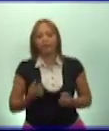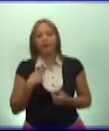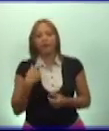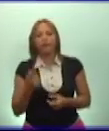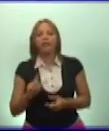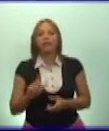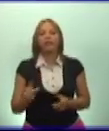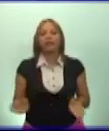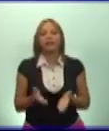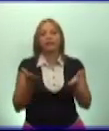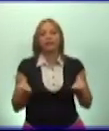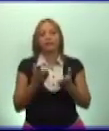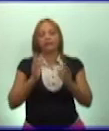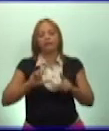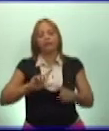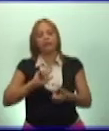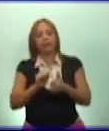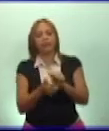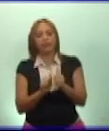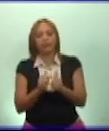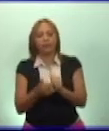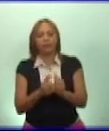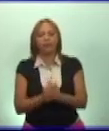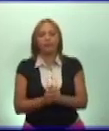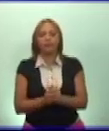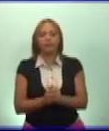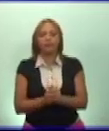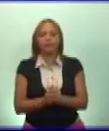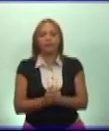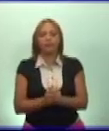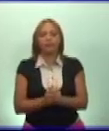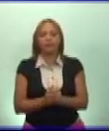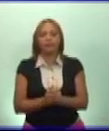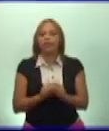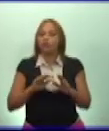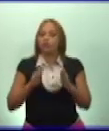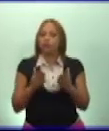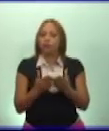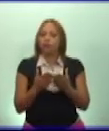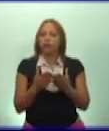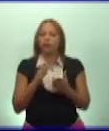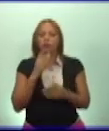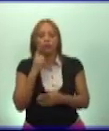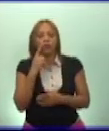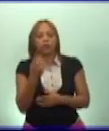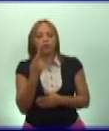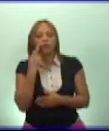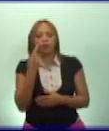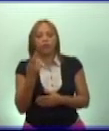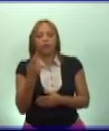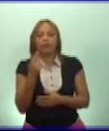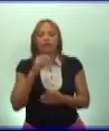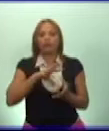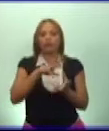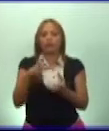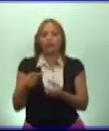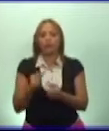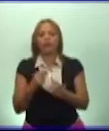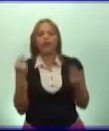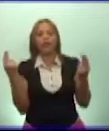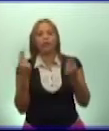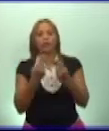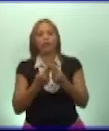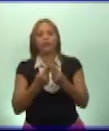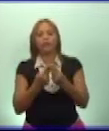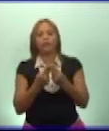deporte y los resultados obtenidos son reconocidos en todo el mundo. En las olimpiadas y eventos